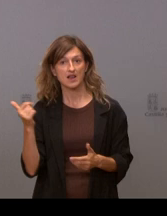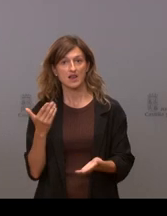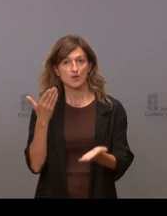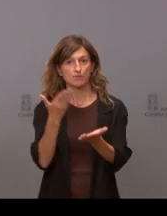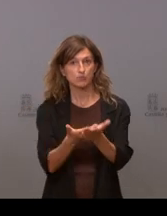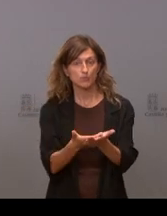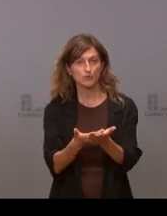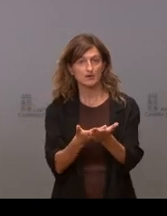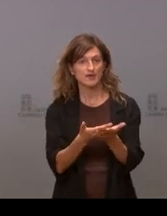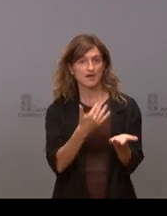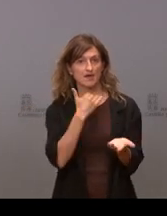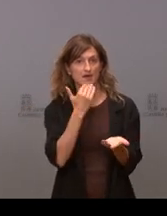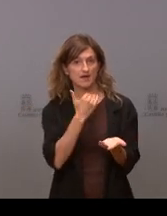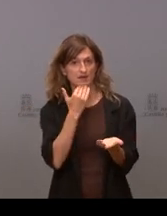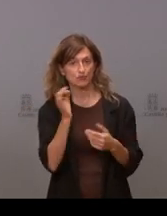o era